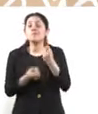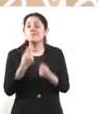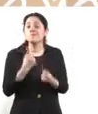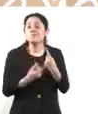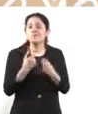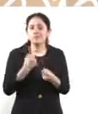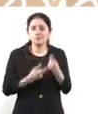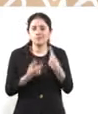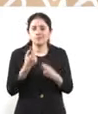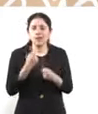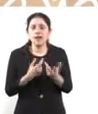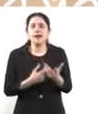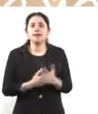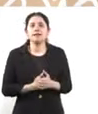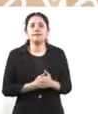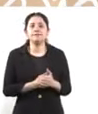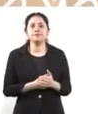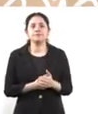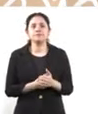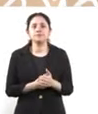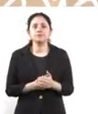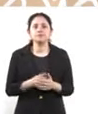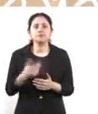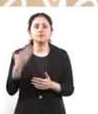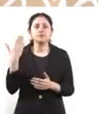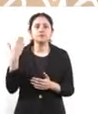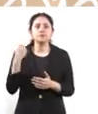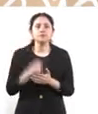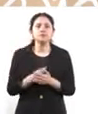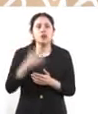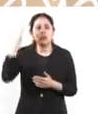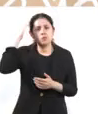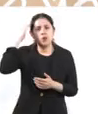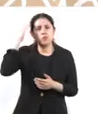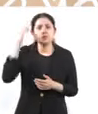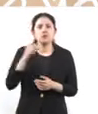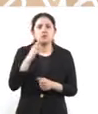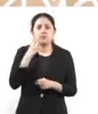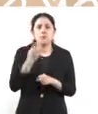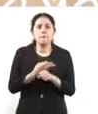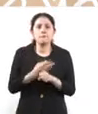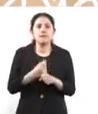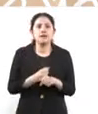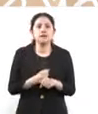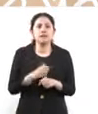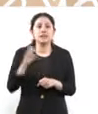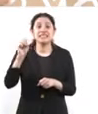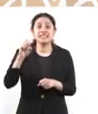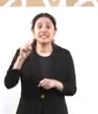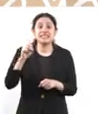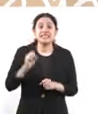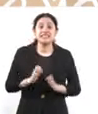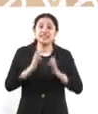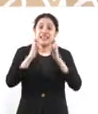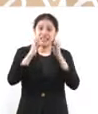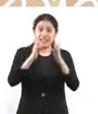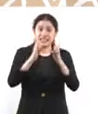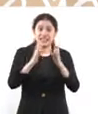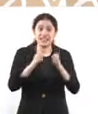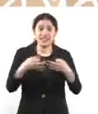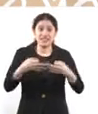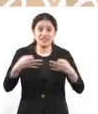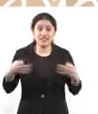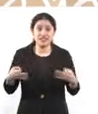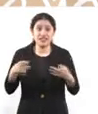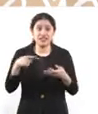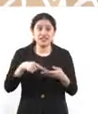El otro día el vocero de la fiscalía planteó que eran más de 60 edificios que violaban el uso de suelo construido recientemente.